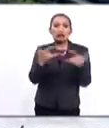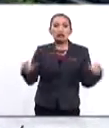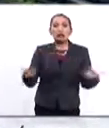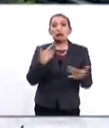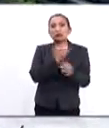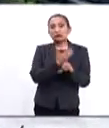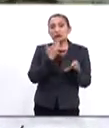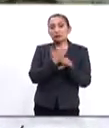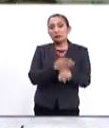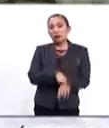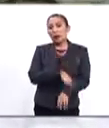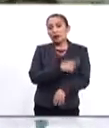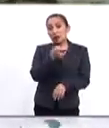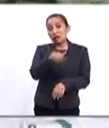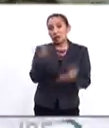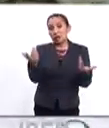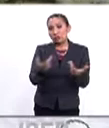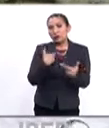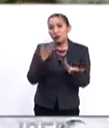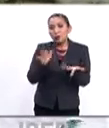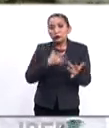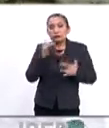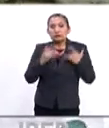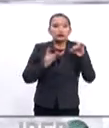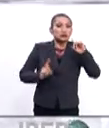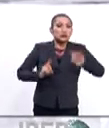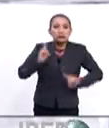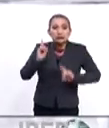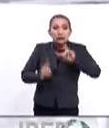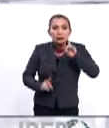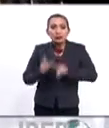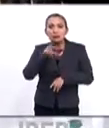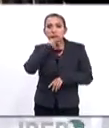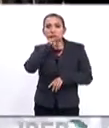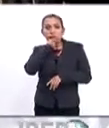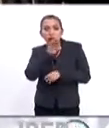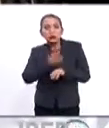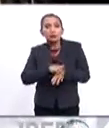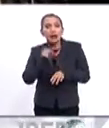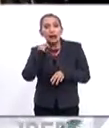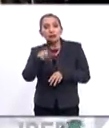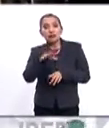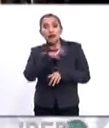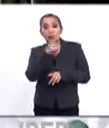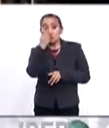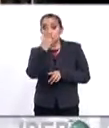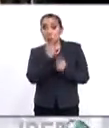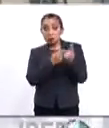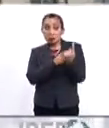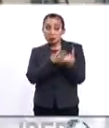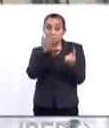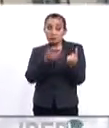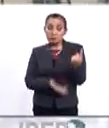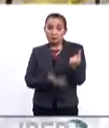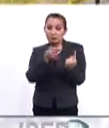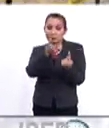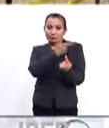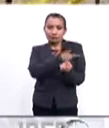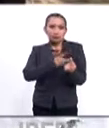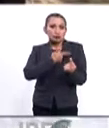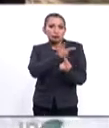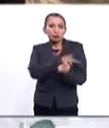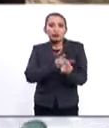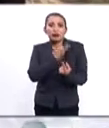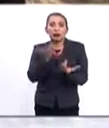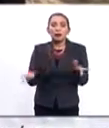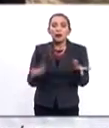moderna de los Estados Unidos. Eso genera mucha inquietud, sobre todo teniendo en cuenta que hay un hombre que le gusta